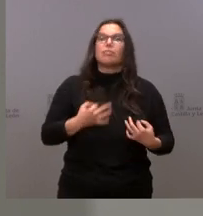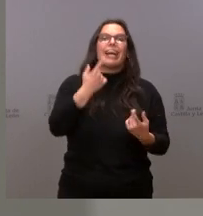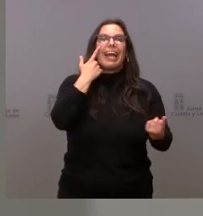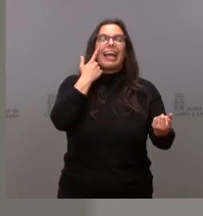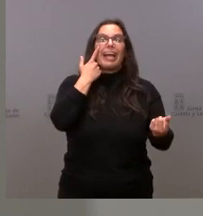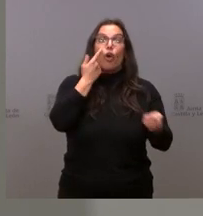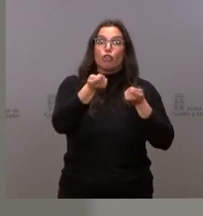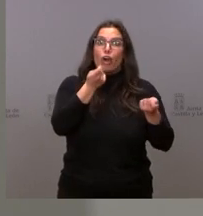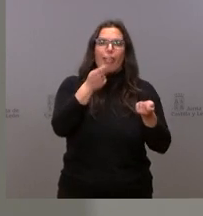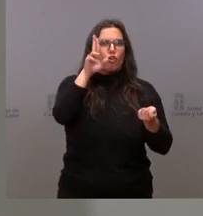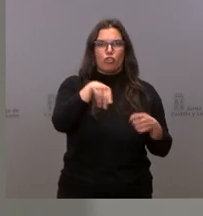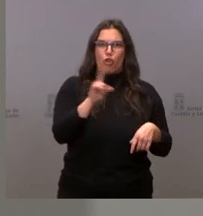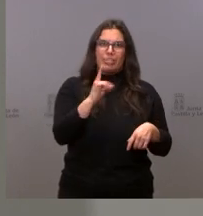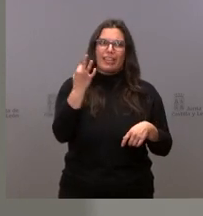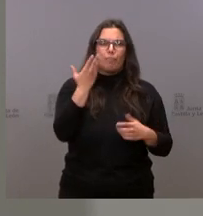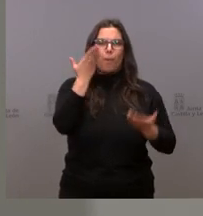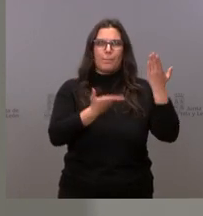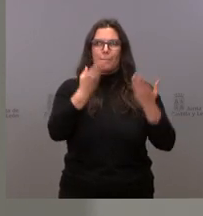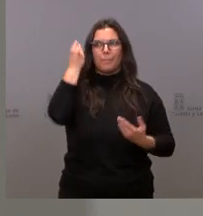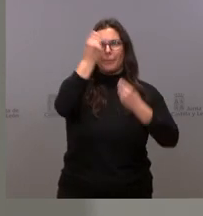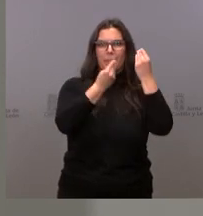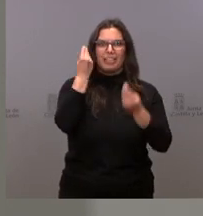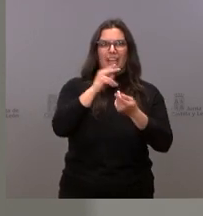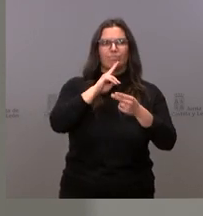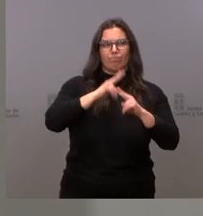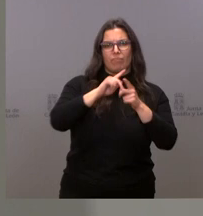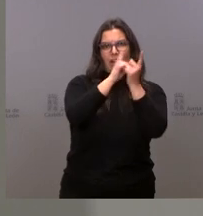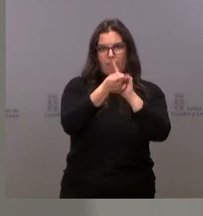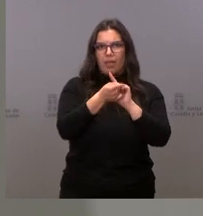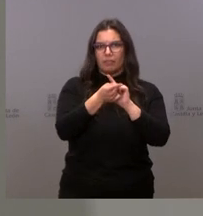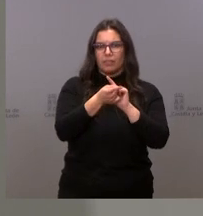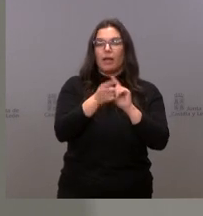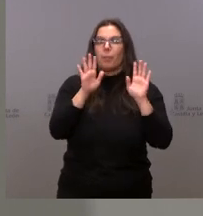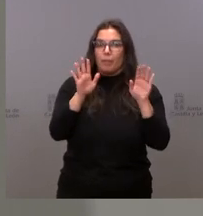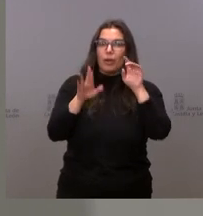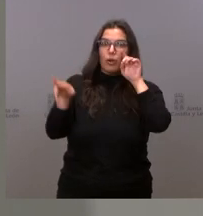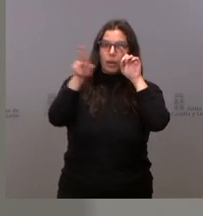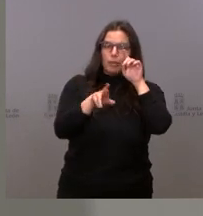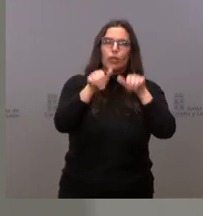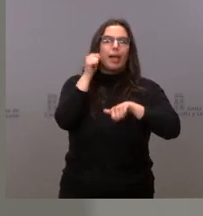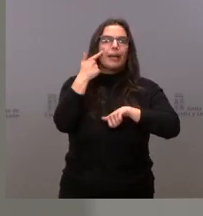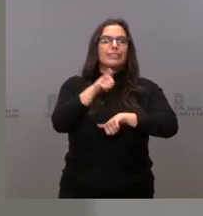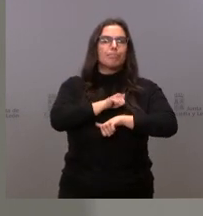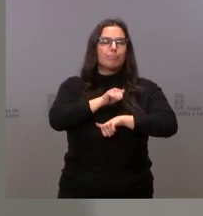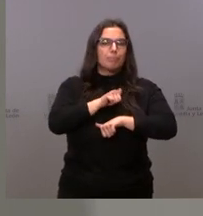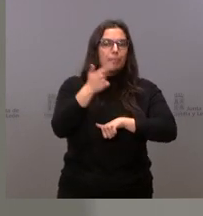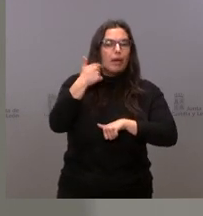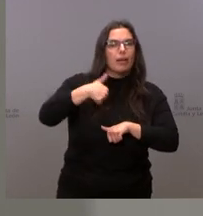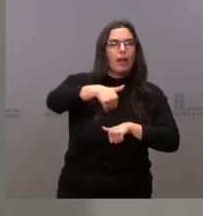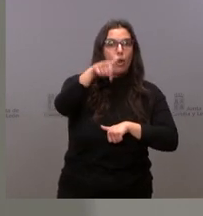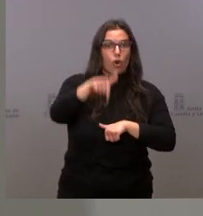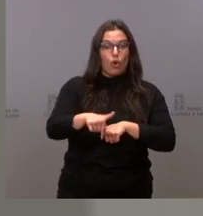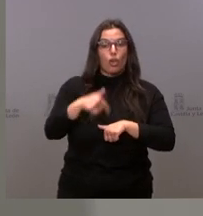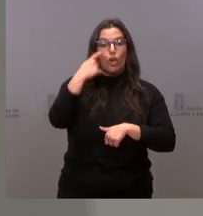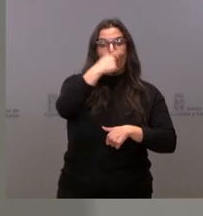controlado y tendremos que valorar cambiar esta situación. Pero, insisto, vamos a esperar a ver qué dice hoy